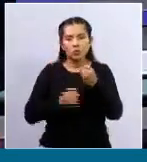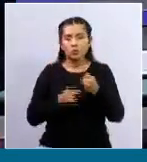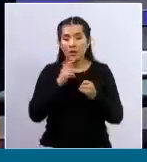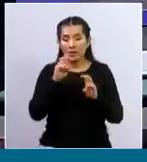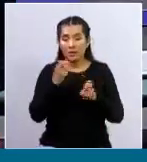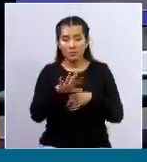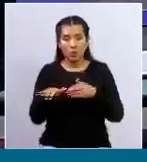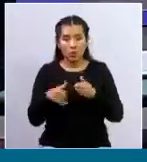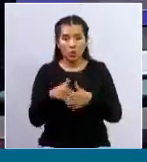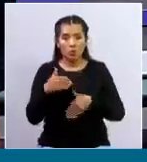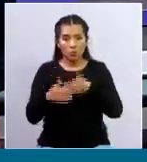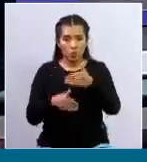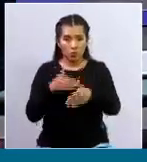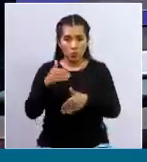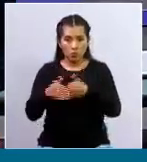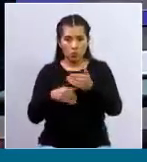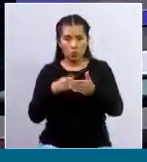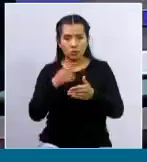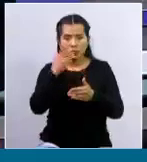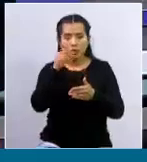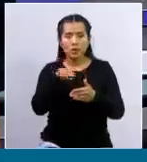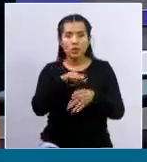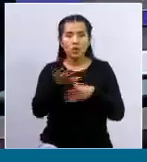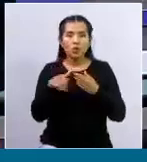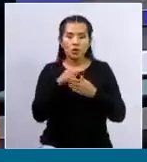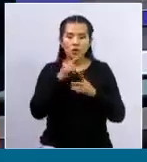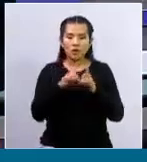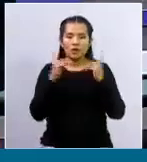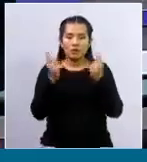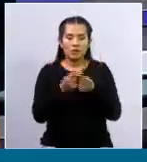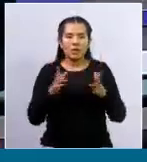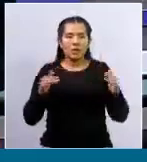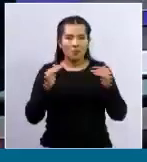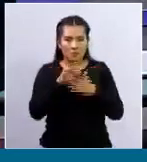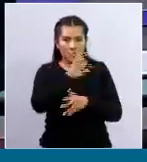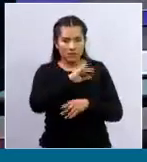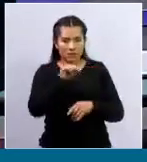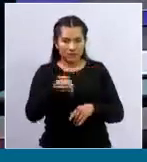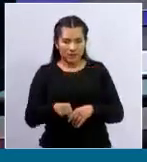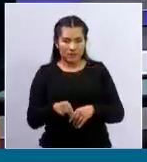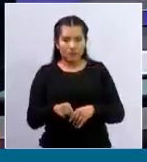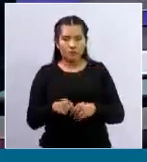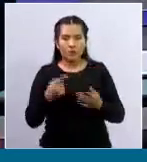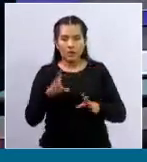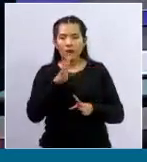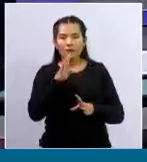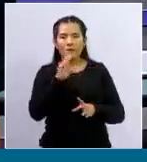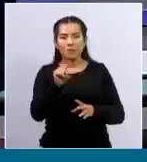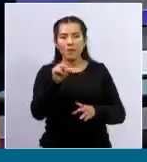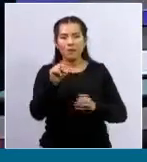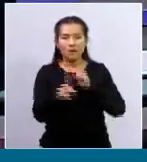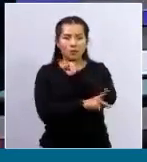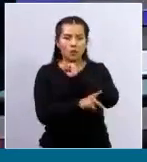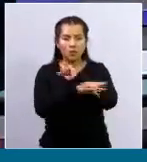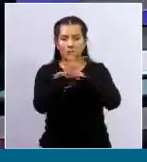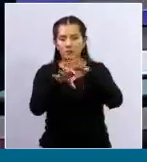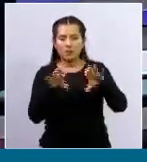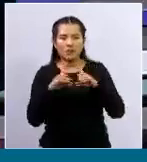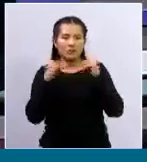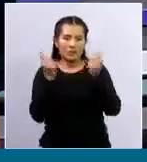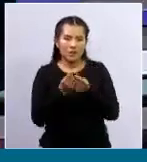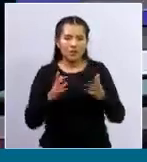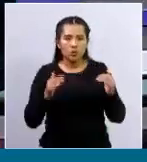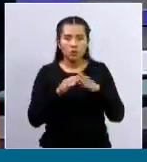progresivo porque usted hablaba de que esto se aplica para todo el Departamento de la Paz, y nos hablaba de las 20 provincias, por supuesto. Hay